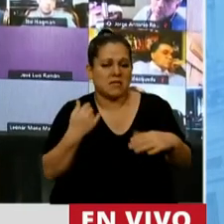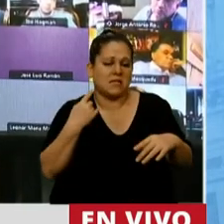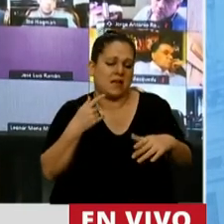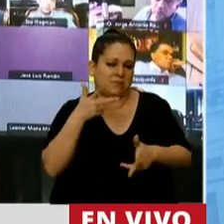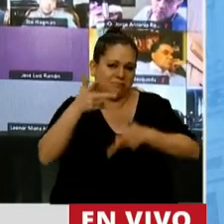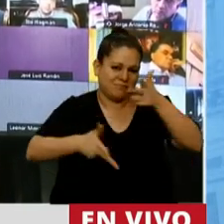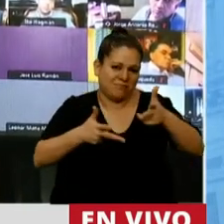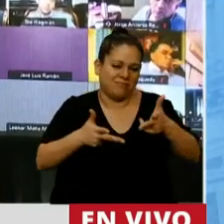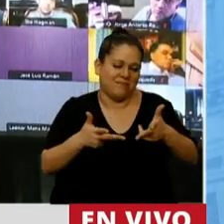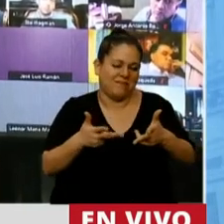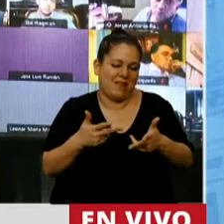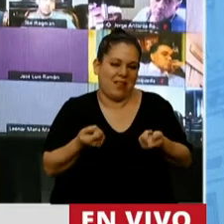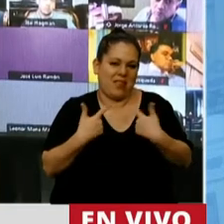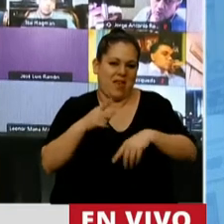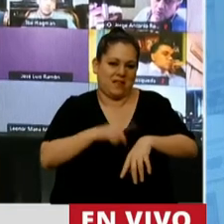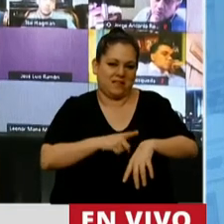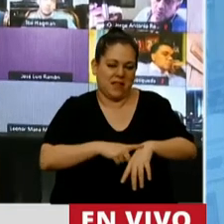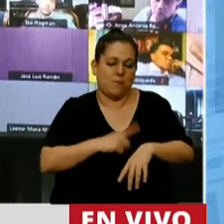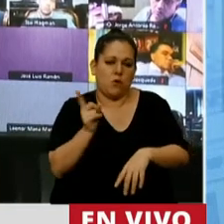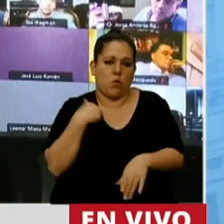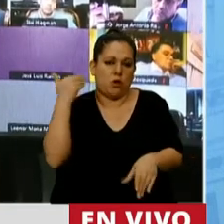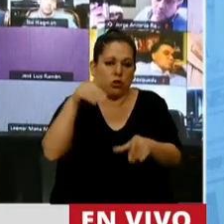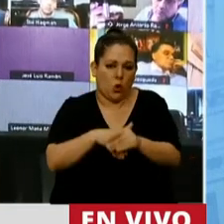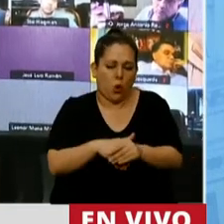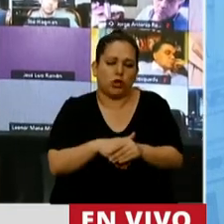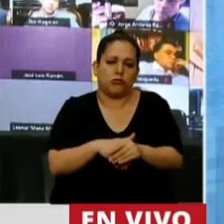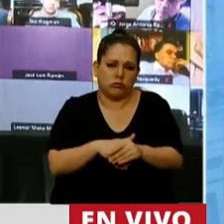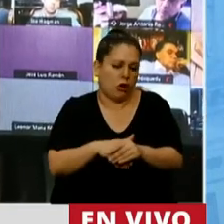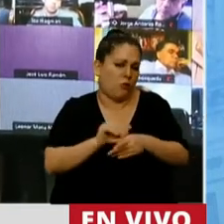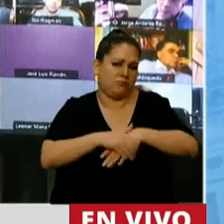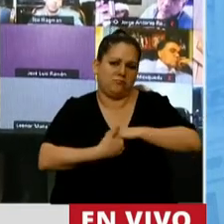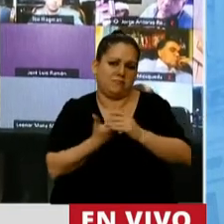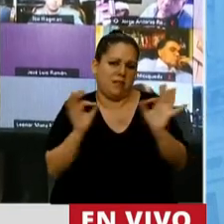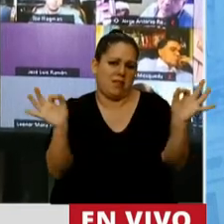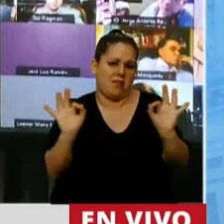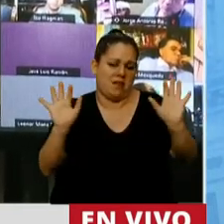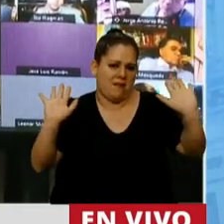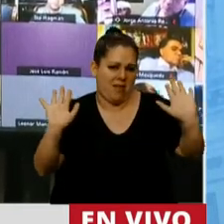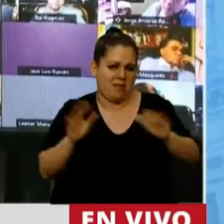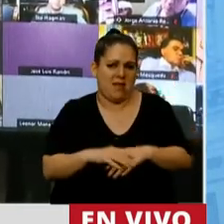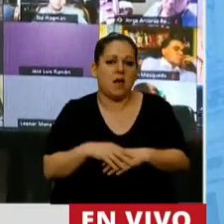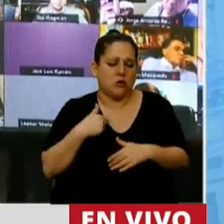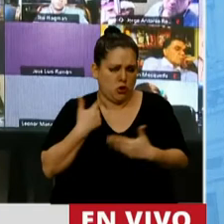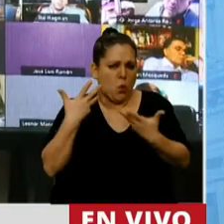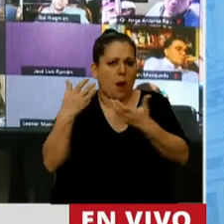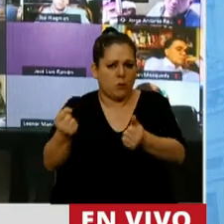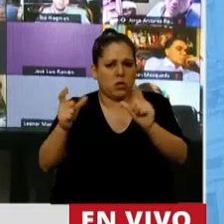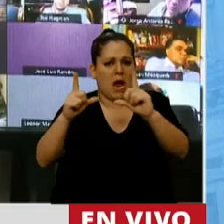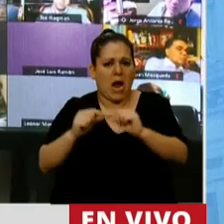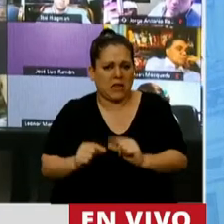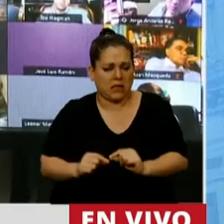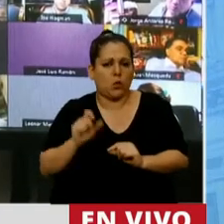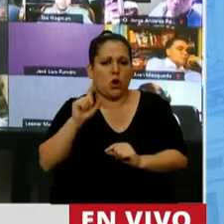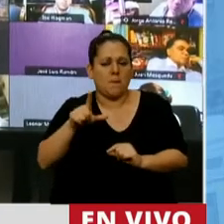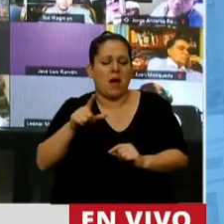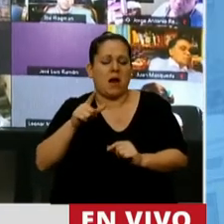palabra, nuestro voto va a ser, digamos, de abstención general y voy a acompañar los artículos de las obras